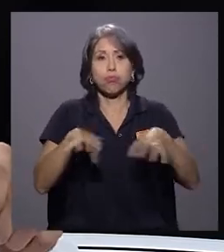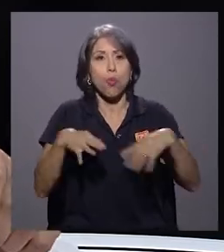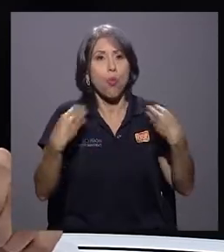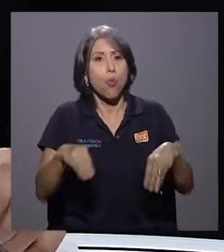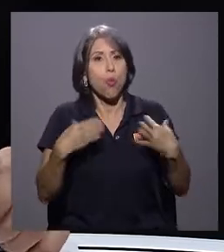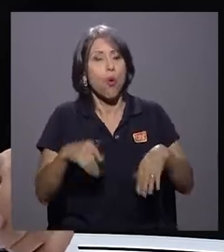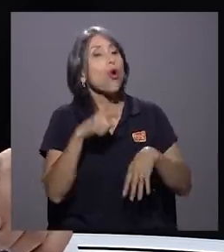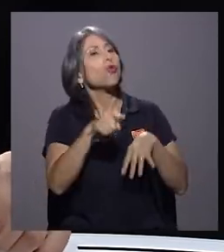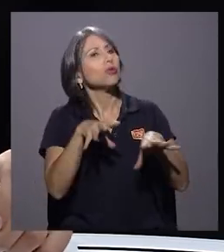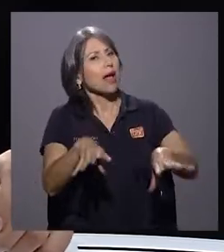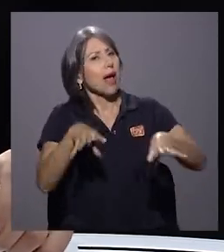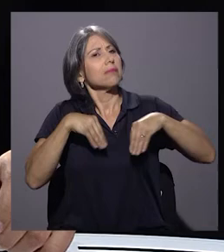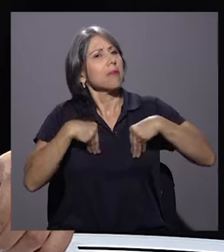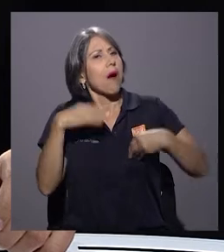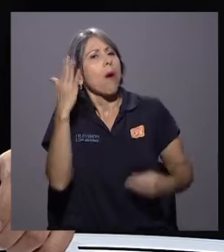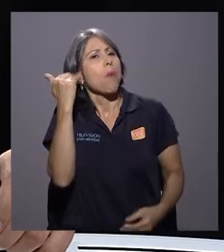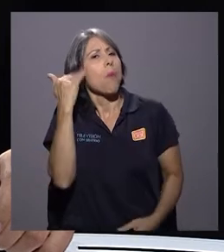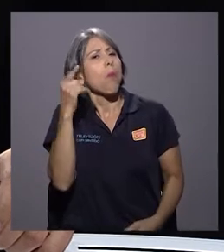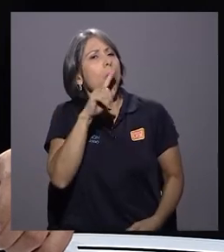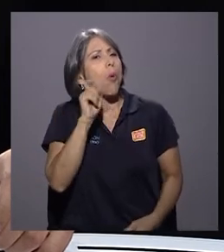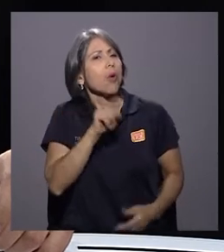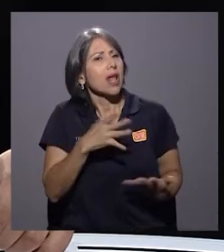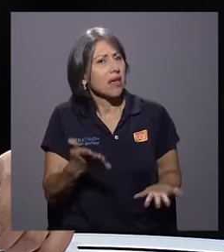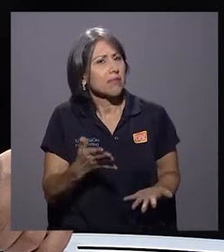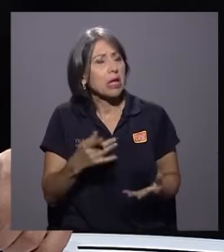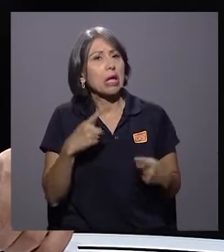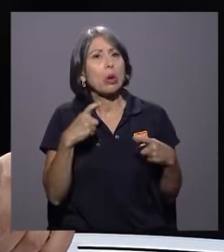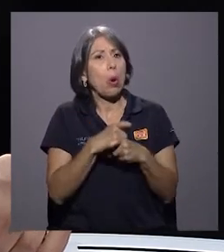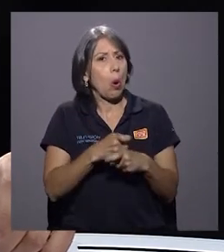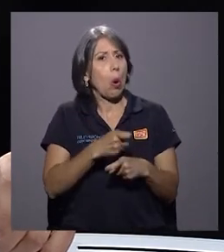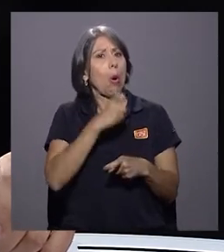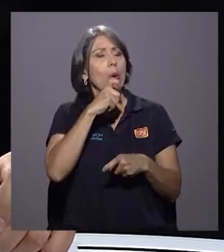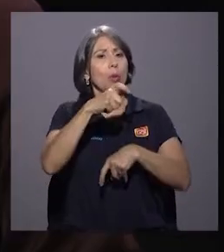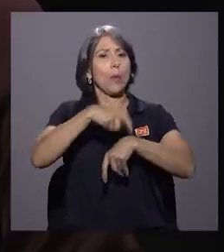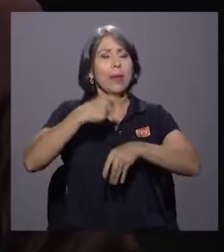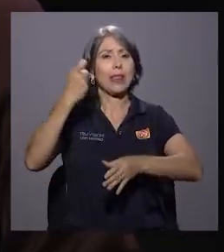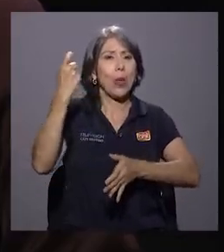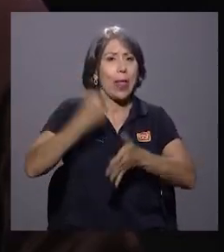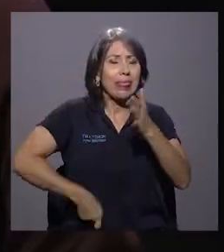un cargo tan complejo en un momento tan difícil para las niñas.